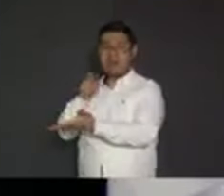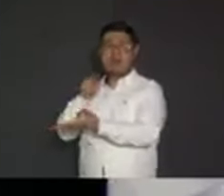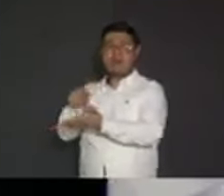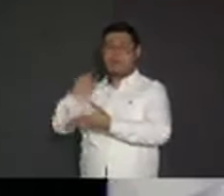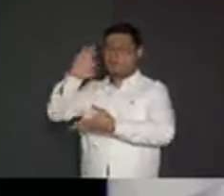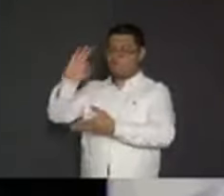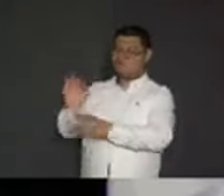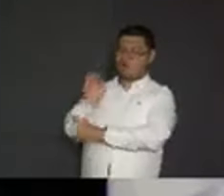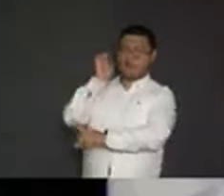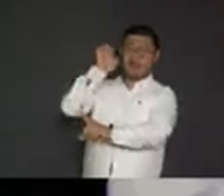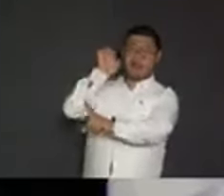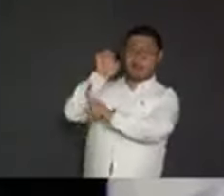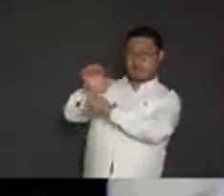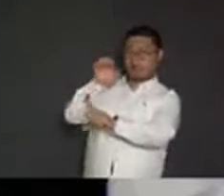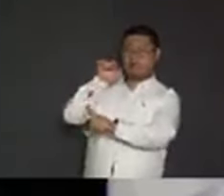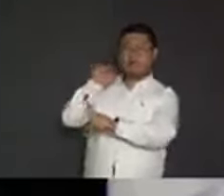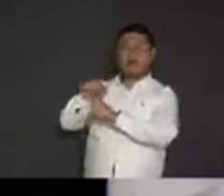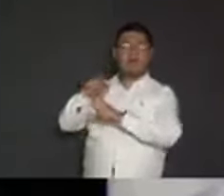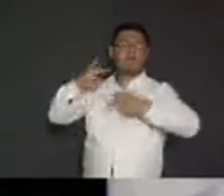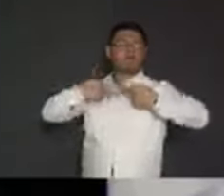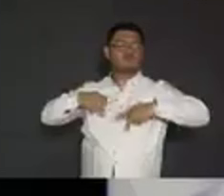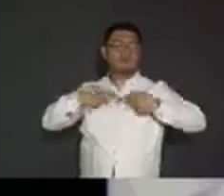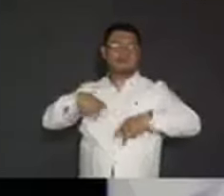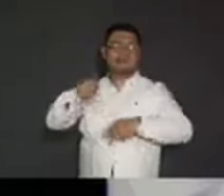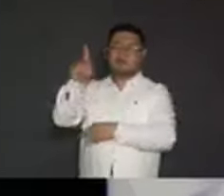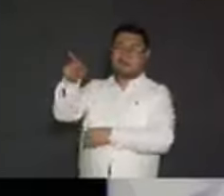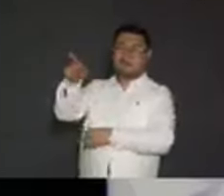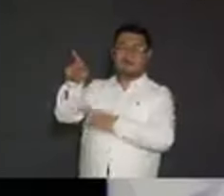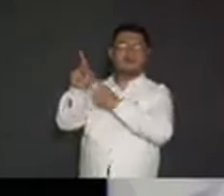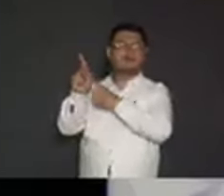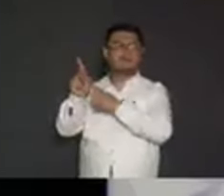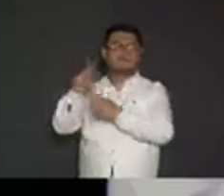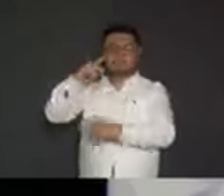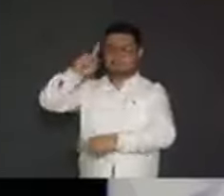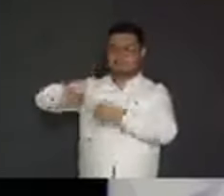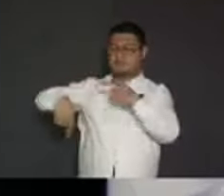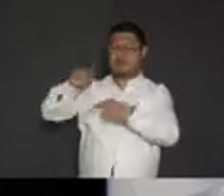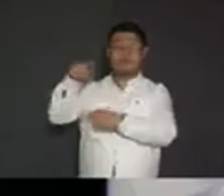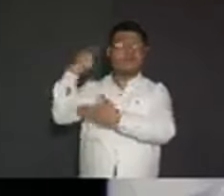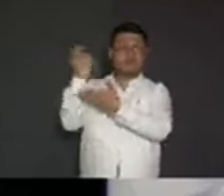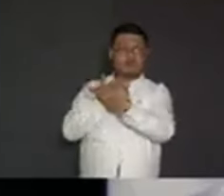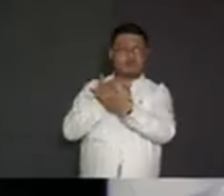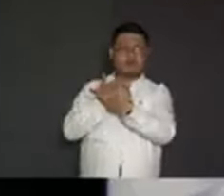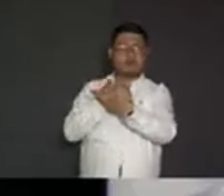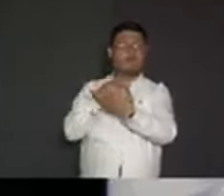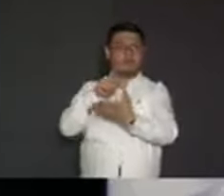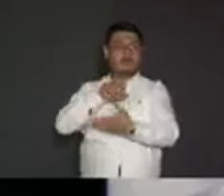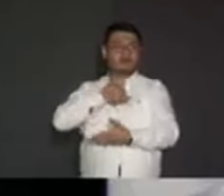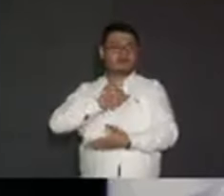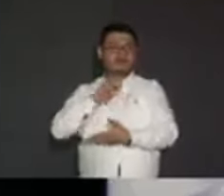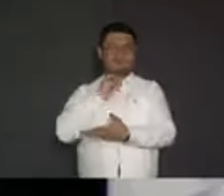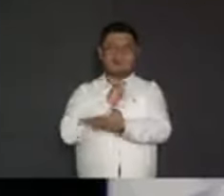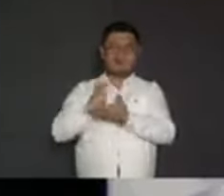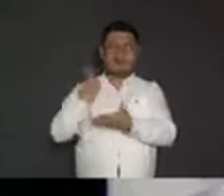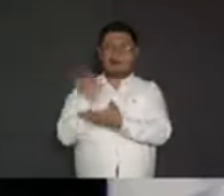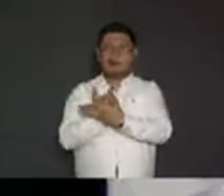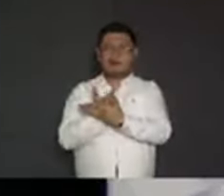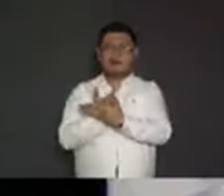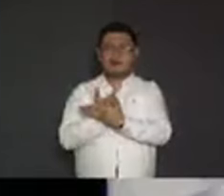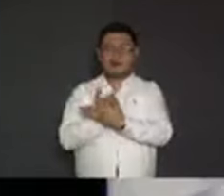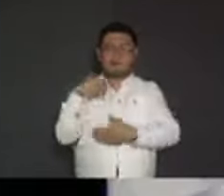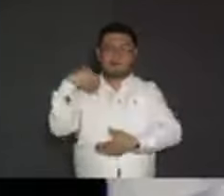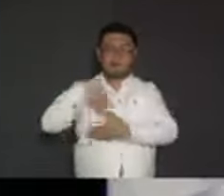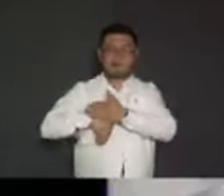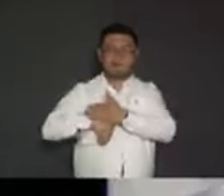gente de Canacín a los cuales los eliminaron de los programas sociales, pero sí cobraron la lana, se la metieron a su bolsa. Ahí están las denuncias.